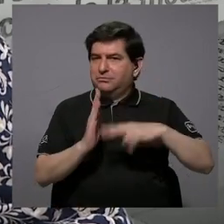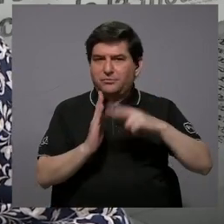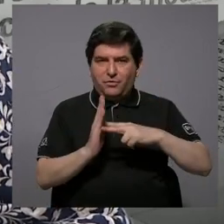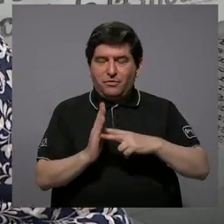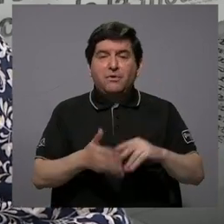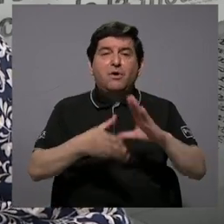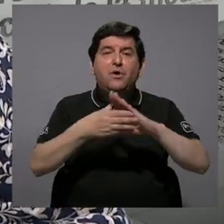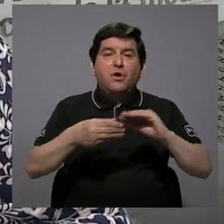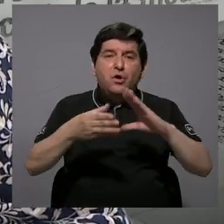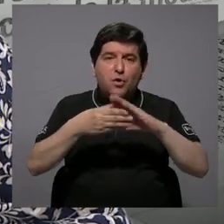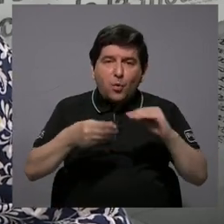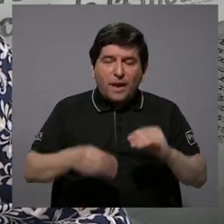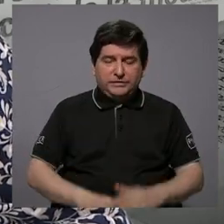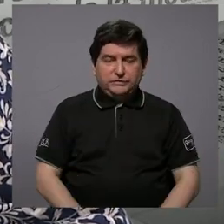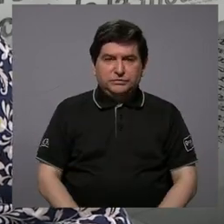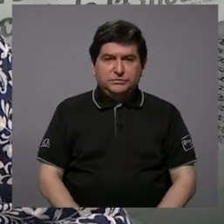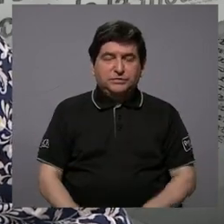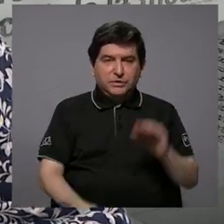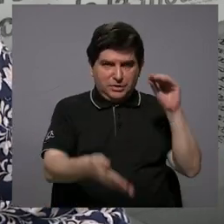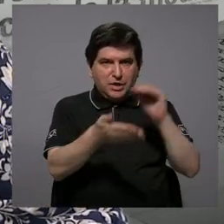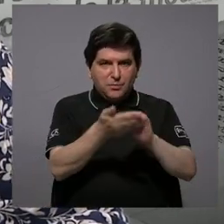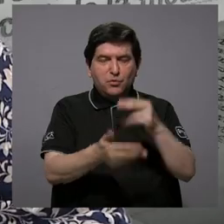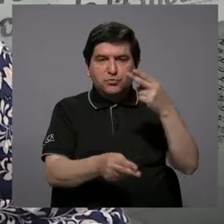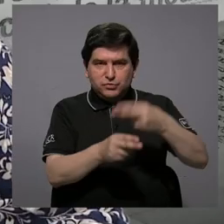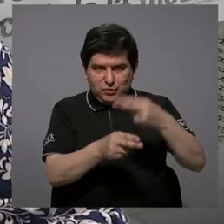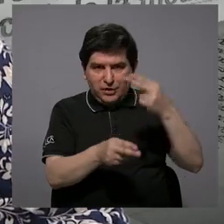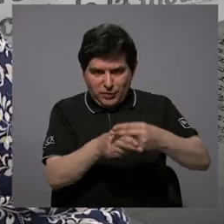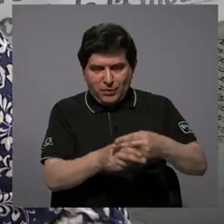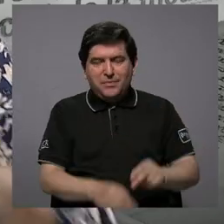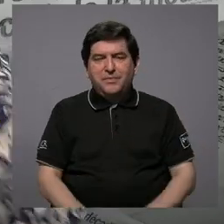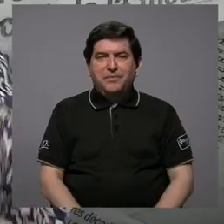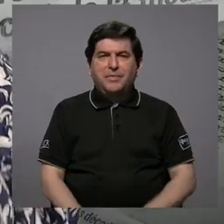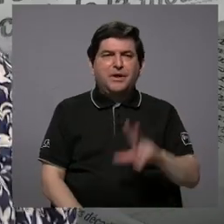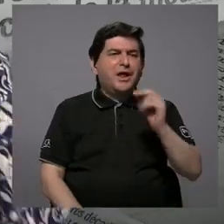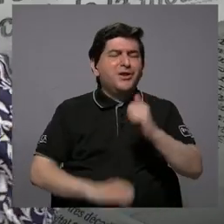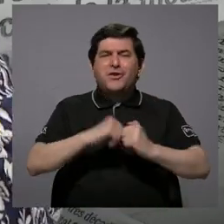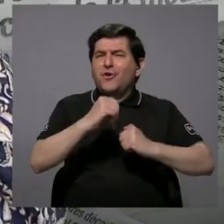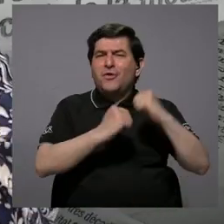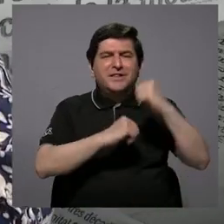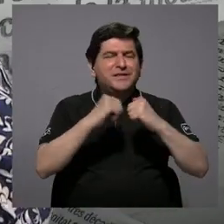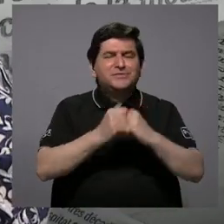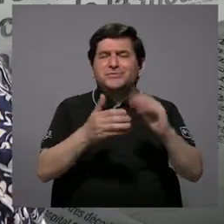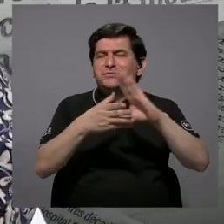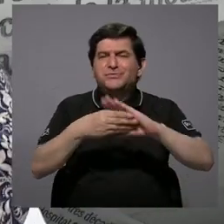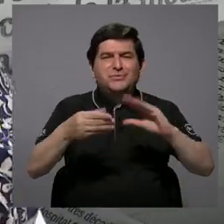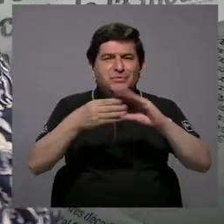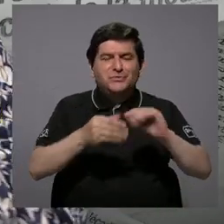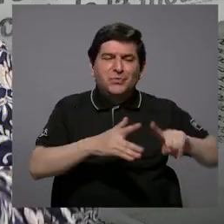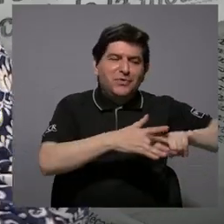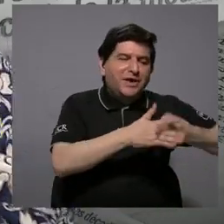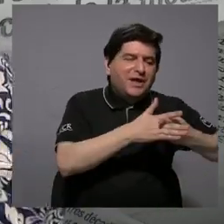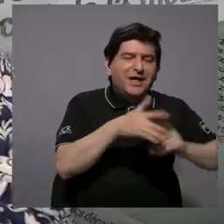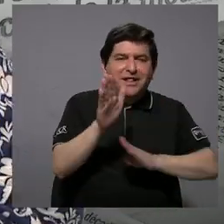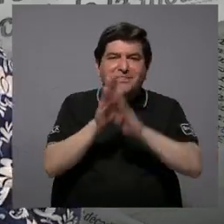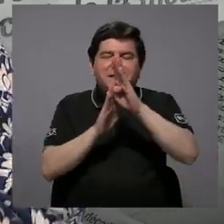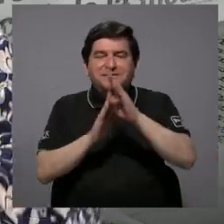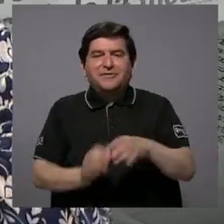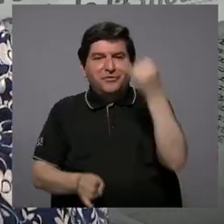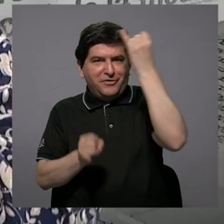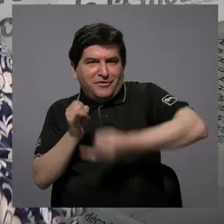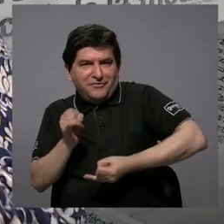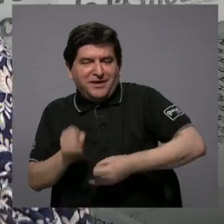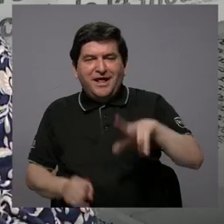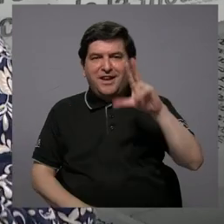Fueron cuentos mariachis y por eso le puso cuentos y ni siquiera es con la estructura de un cuento, ¿verdad? Introducción, desarrollo, desenlace.